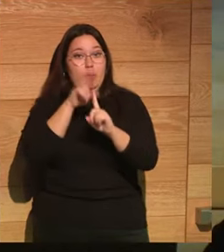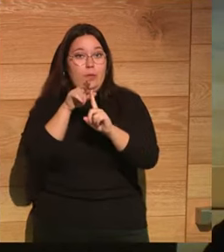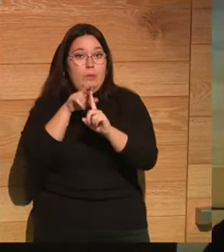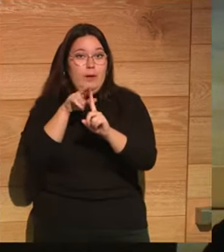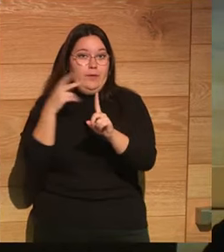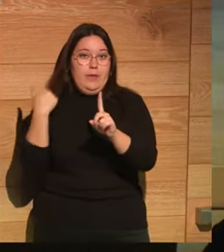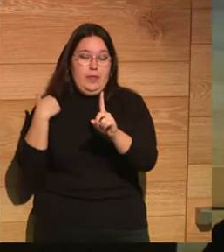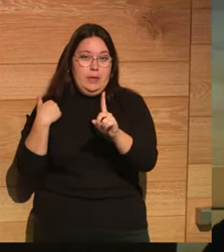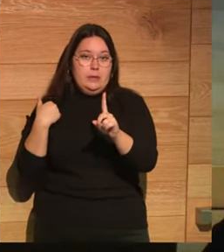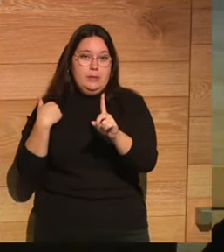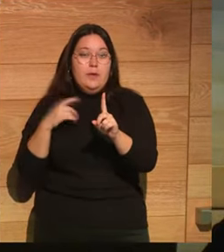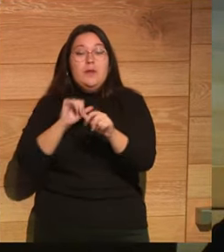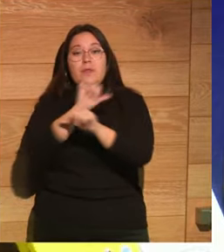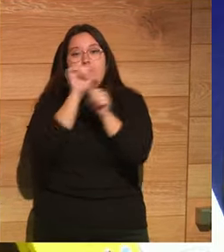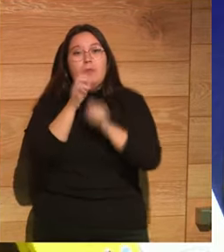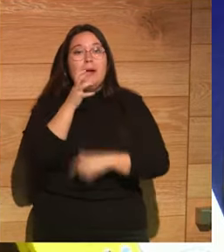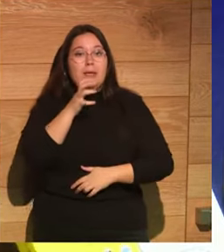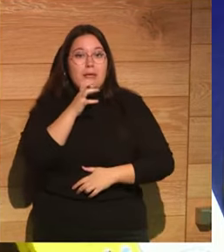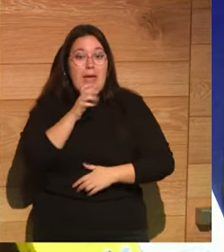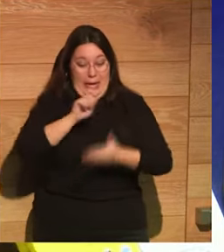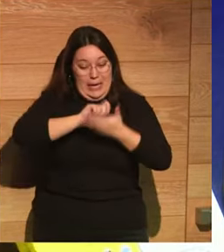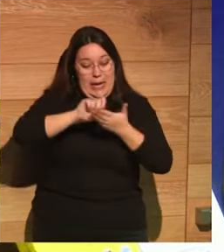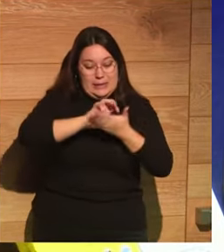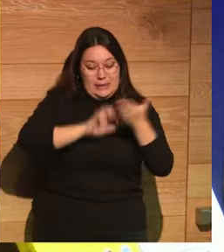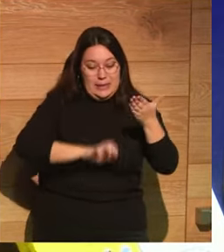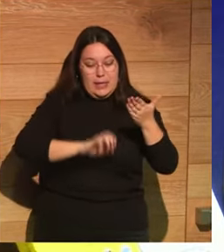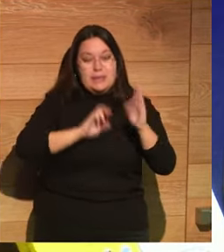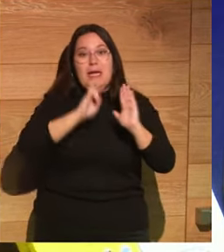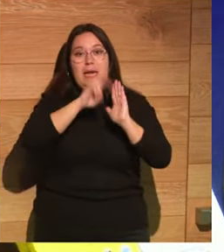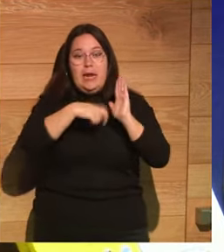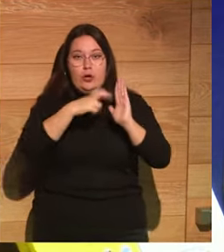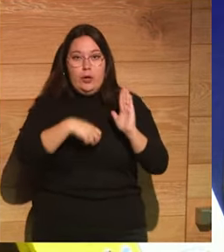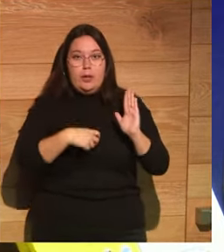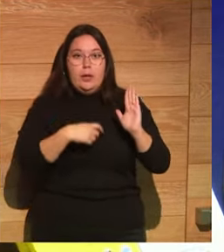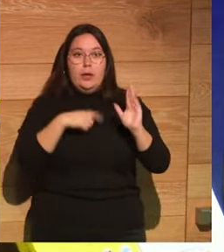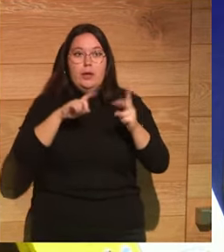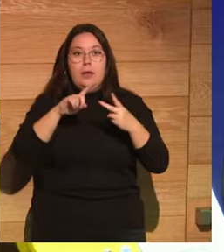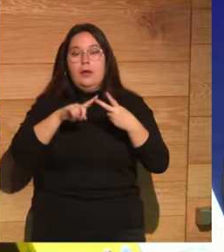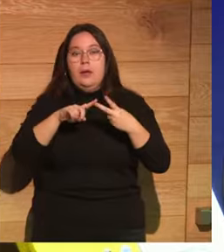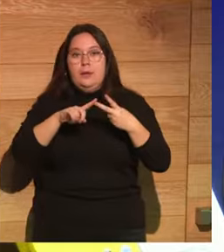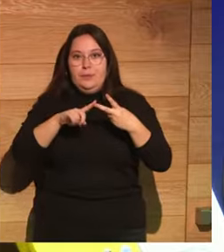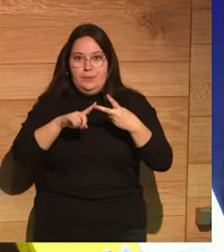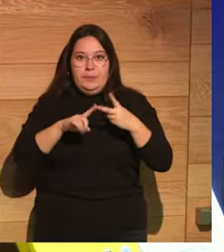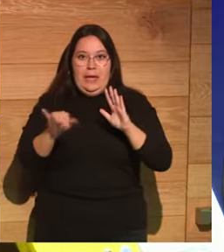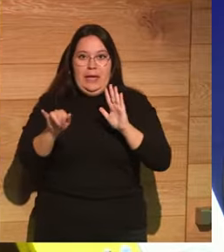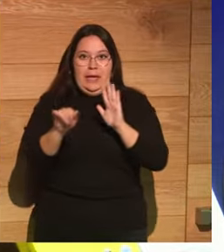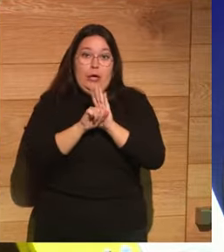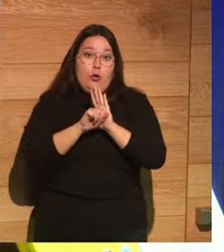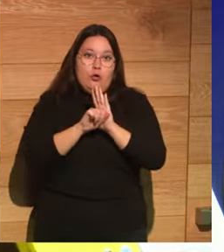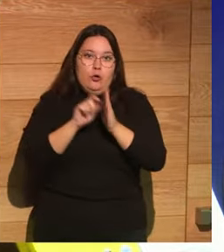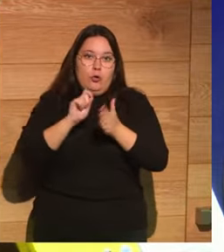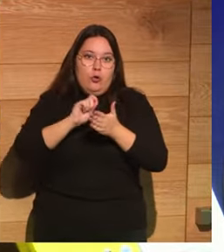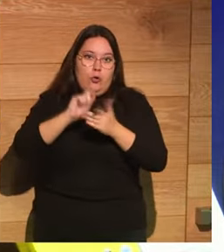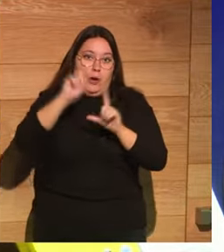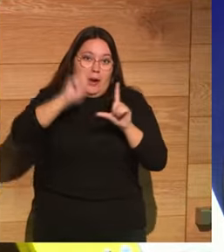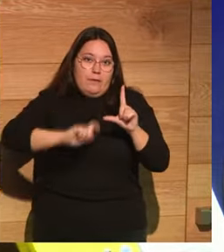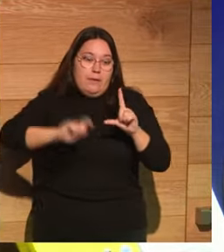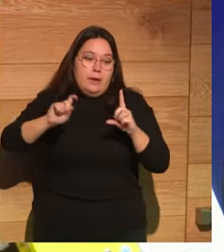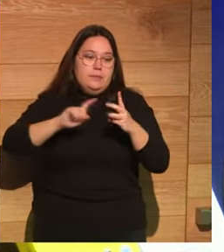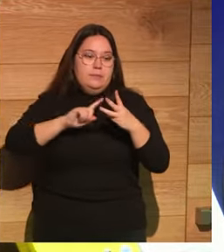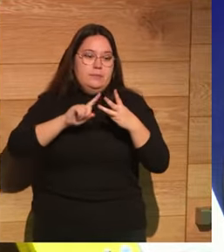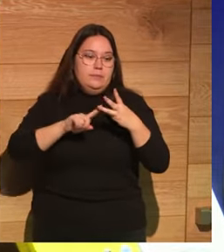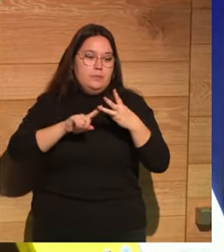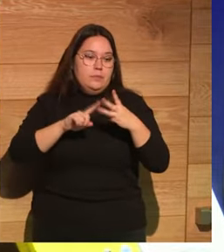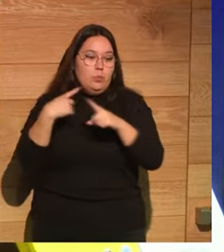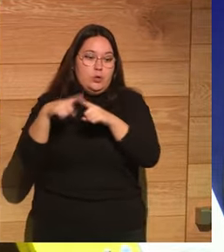forma crítica y ya no solo las escritas sino la arqueología la numismática la iconografía hay muchos elementos que nos